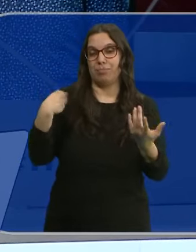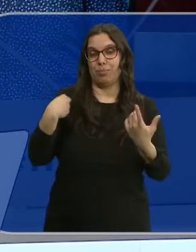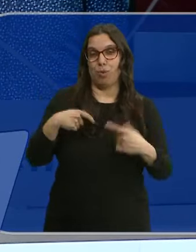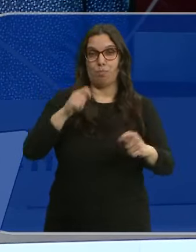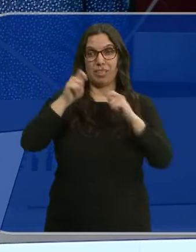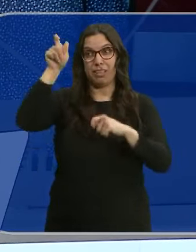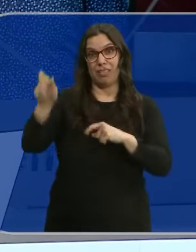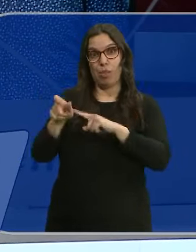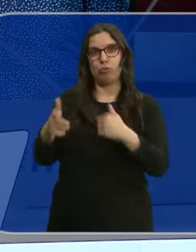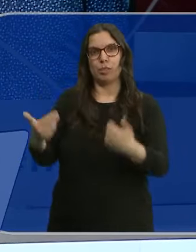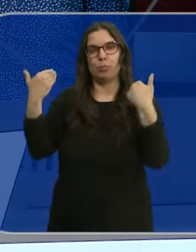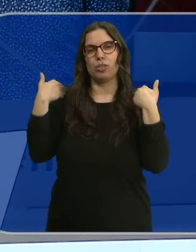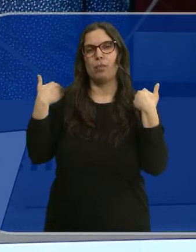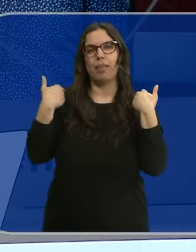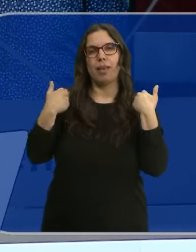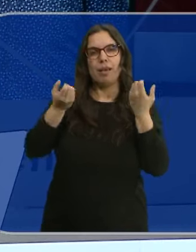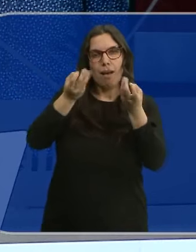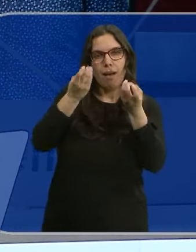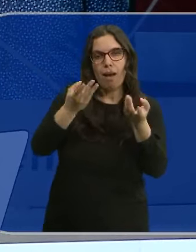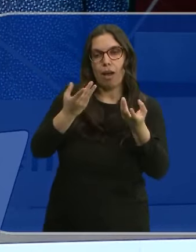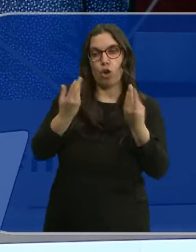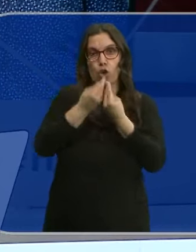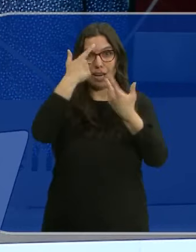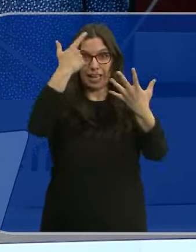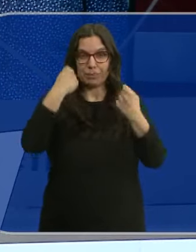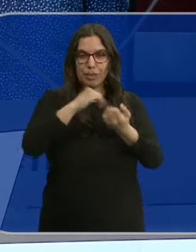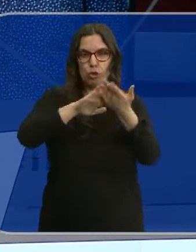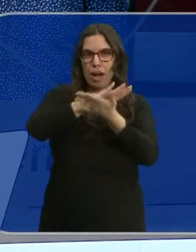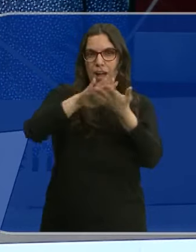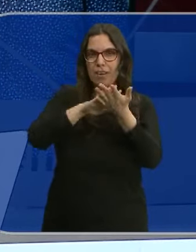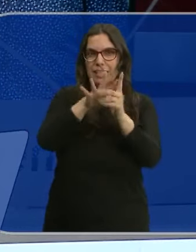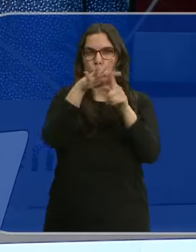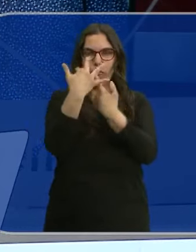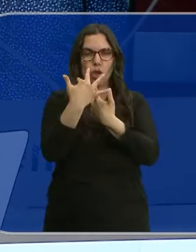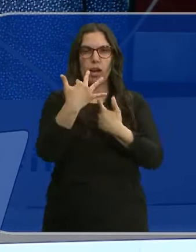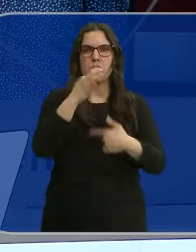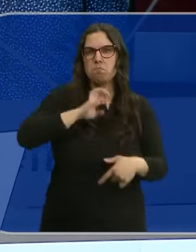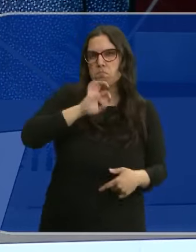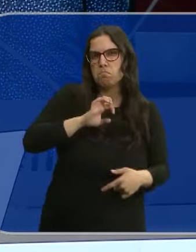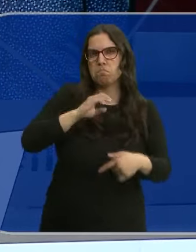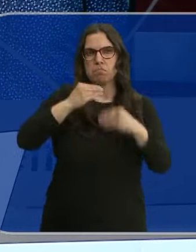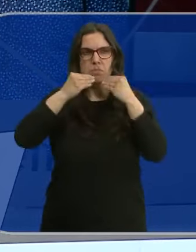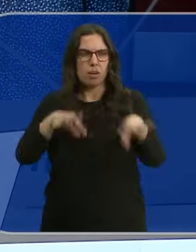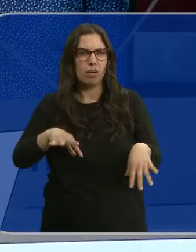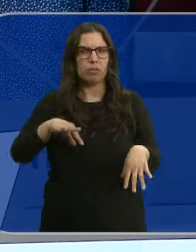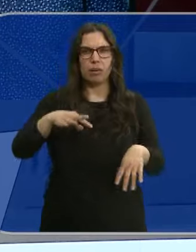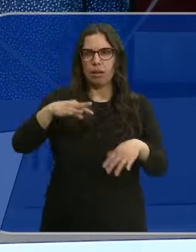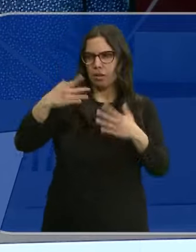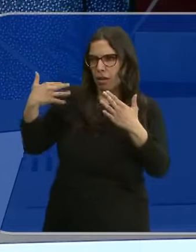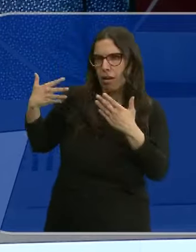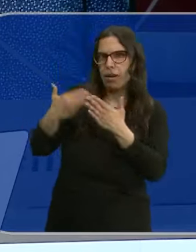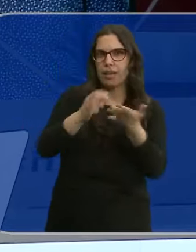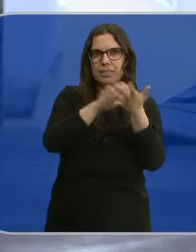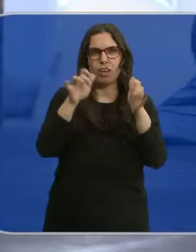Castañeda. Él será el encargado de rescatar, junto a algunos expertos, los hechos más relevantes y curiosos que han sucedido en Castilla y León a lo largo de la